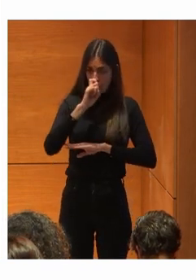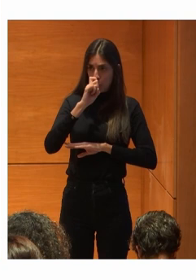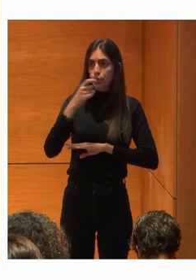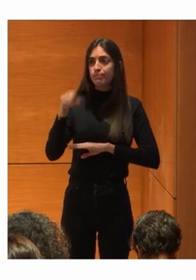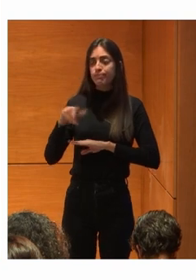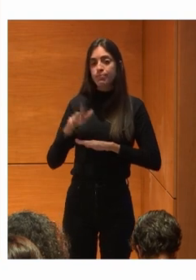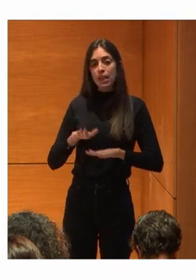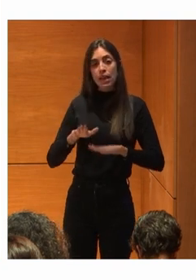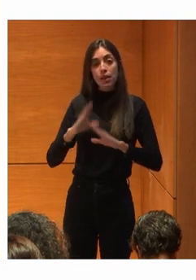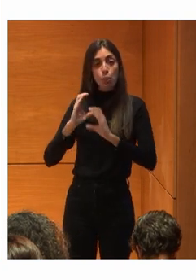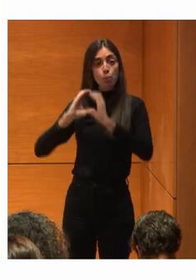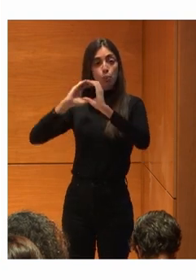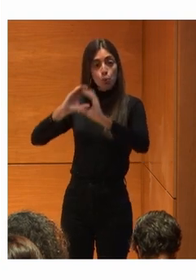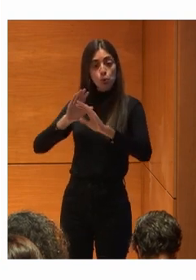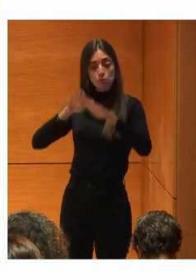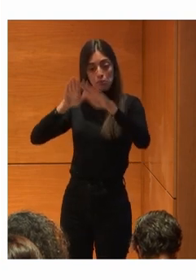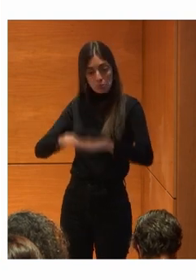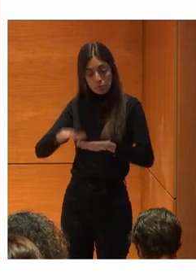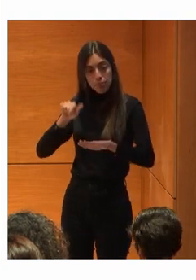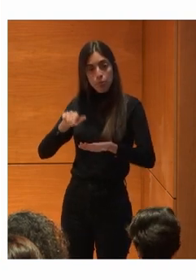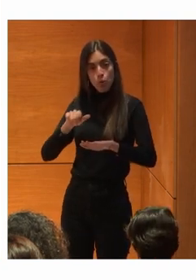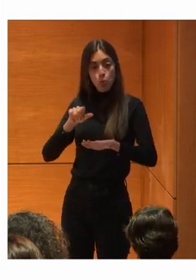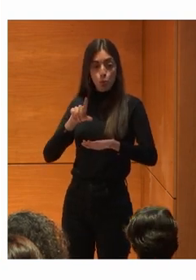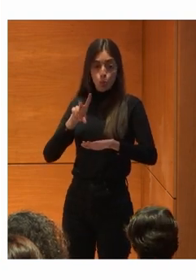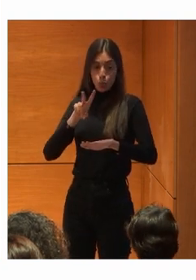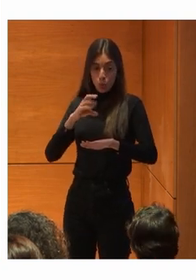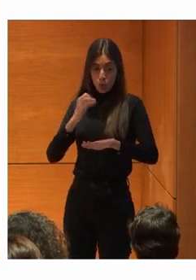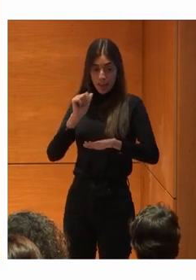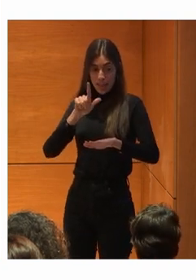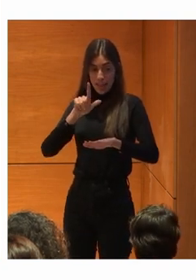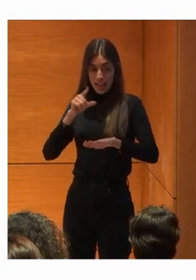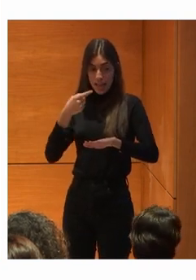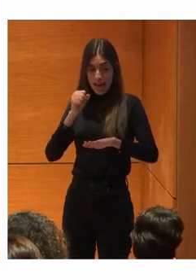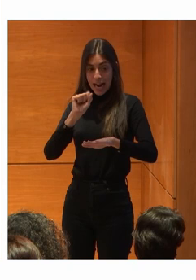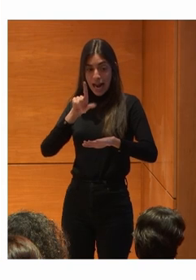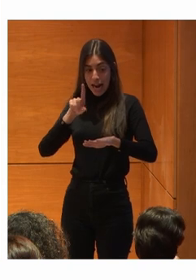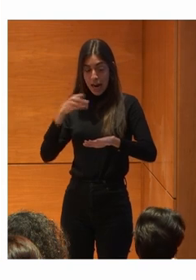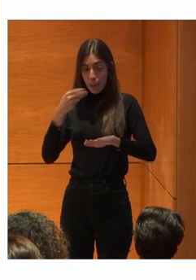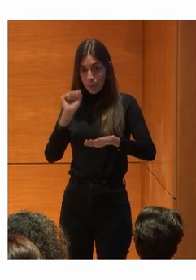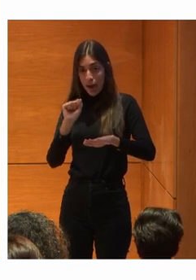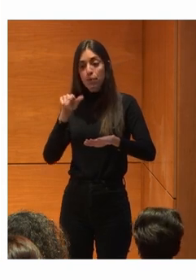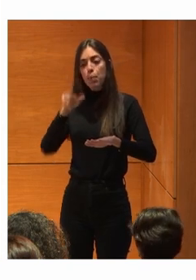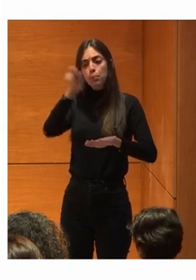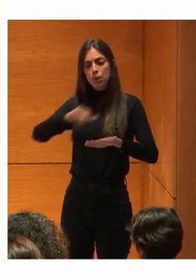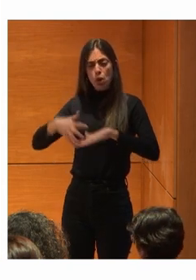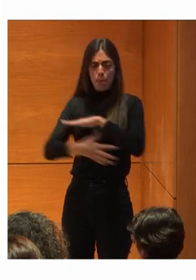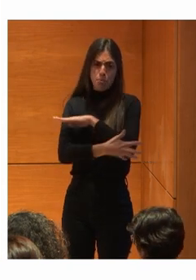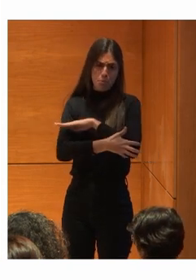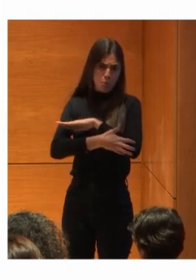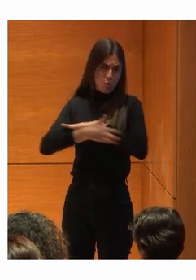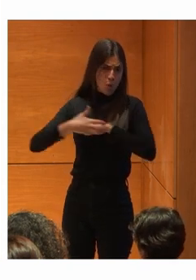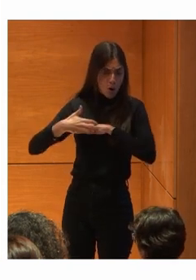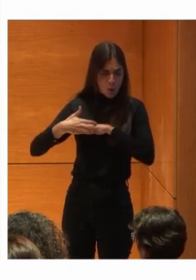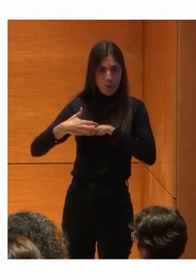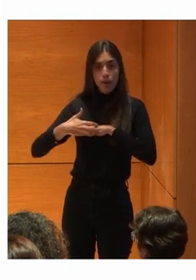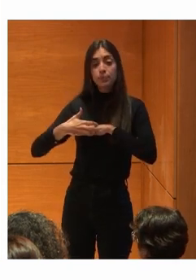autobús En Tegucigalpa Había una señora Muy pobre Muy pobre Muy pobre Y nosotros Y Que éramos